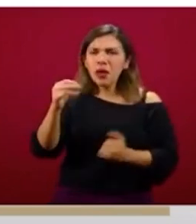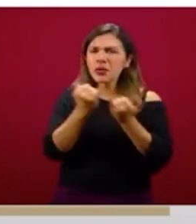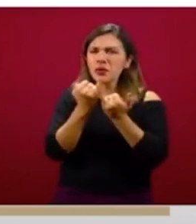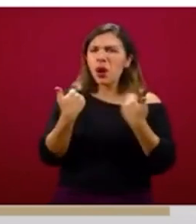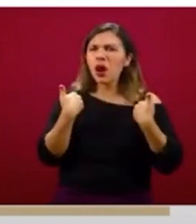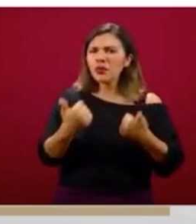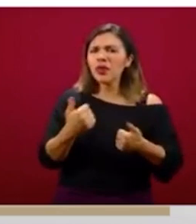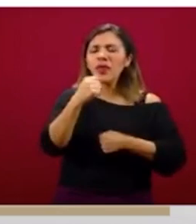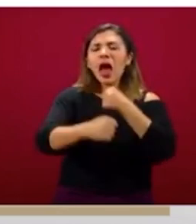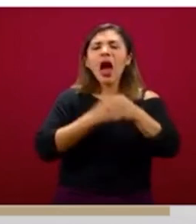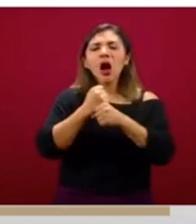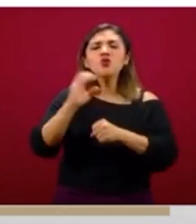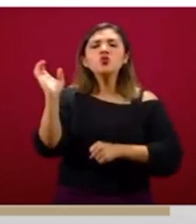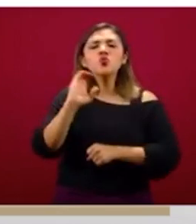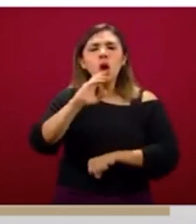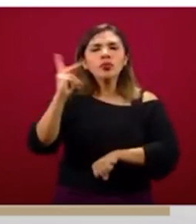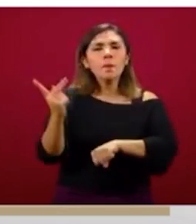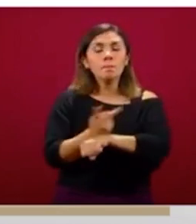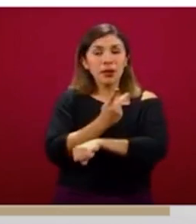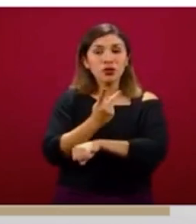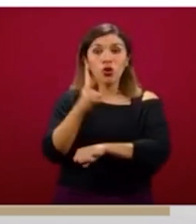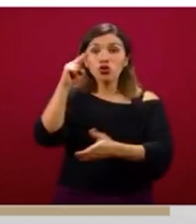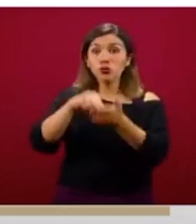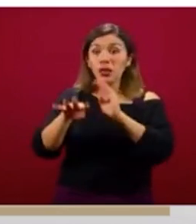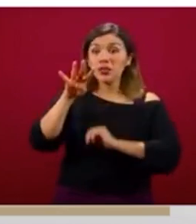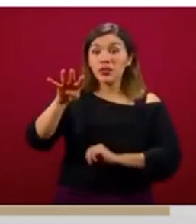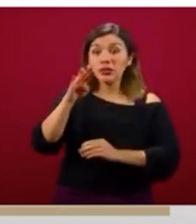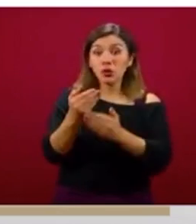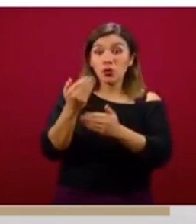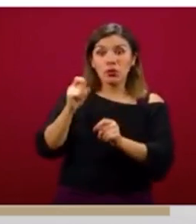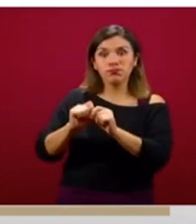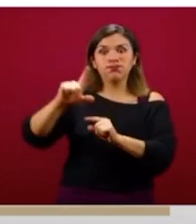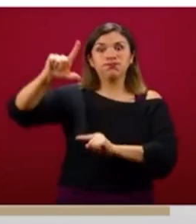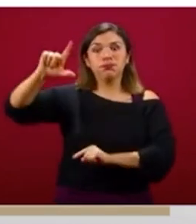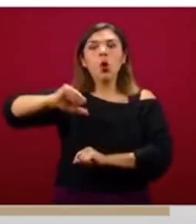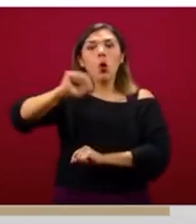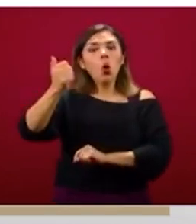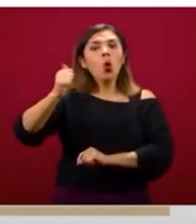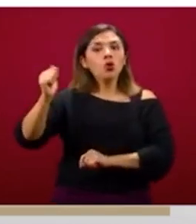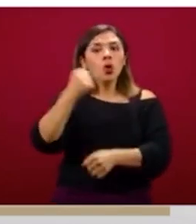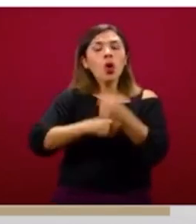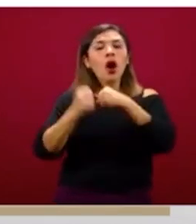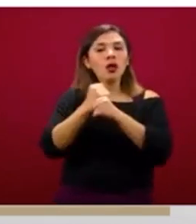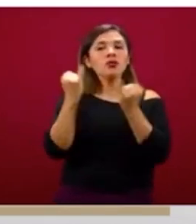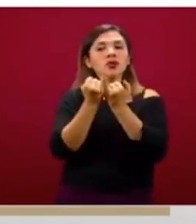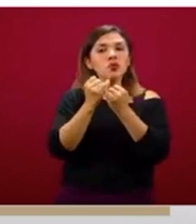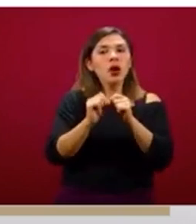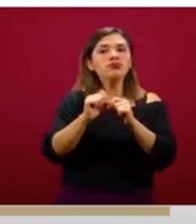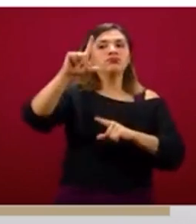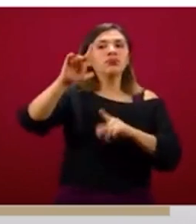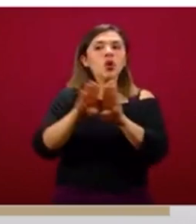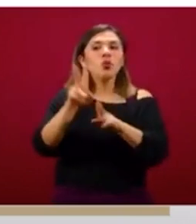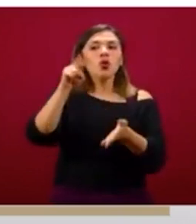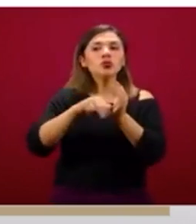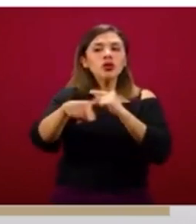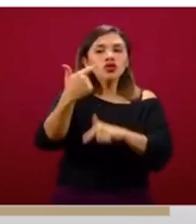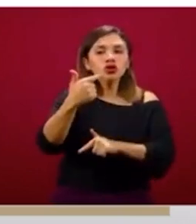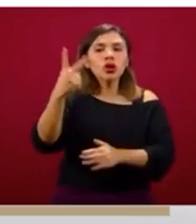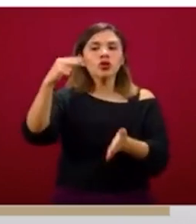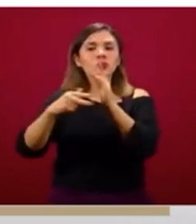el año epidémico importante que tuvimos en el 2019, pero otros años también igualmente importantes como hubieron en el 2002 y en el